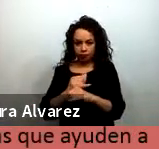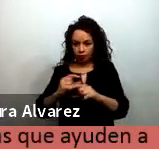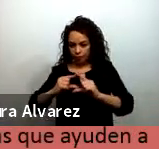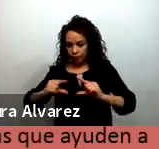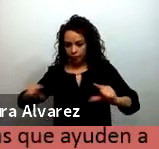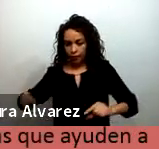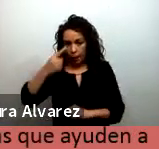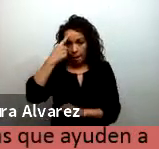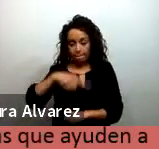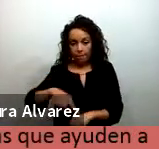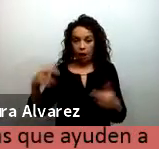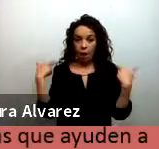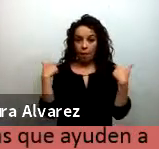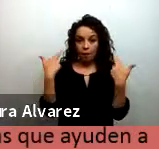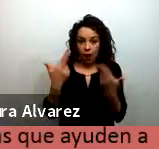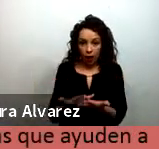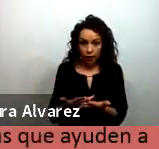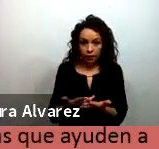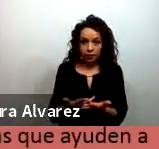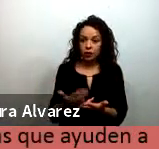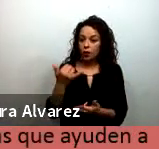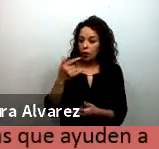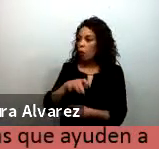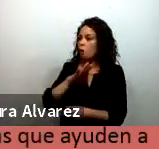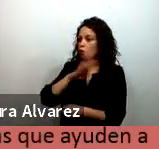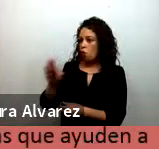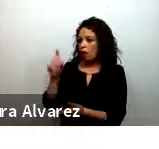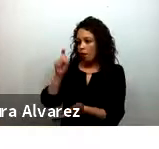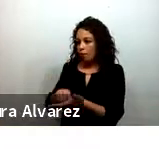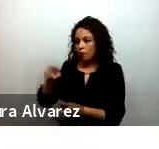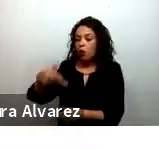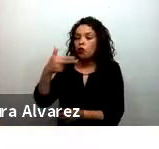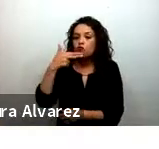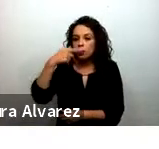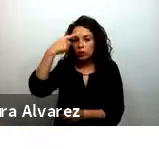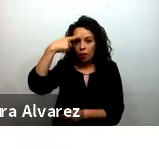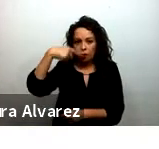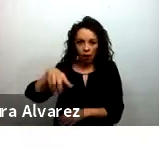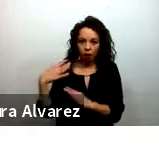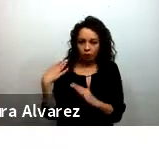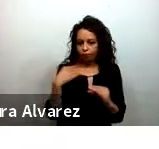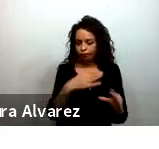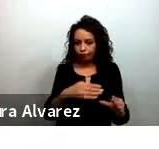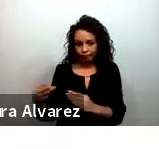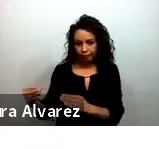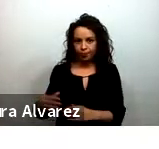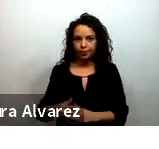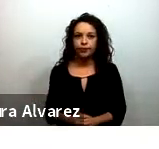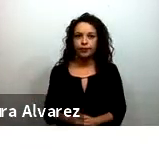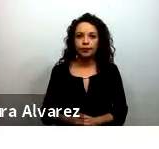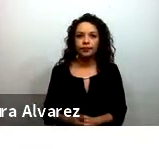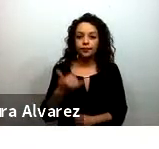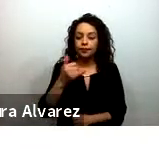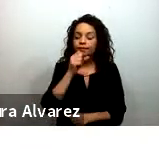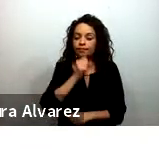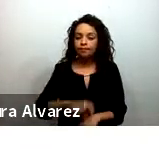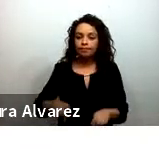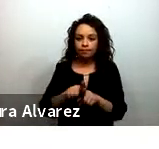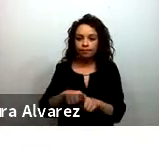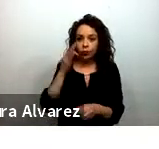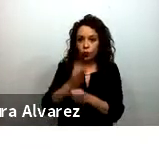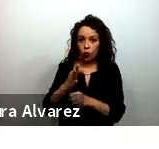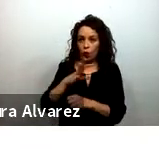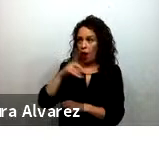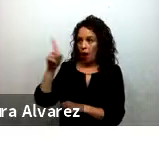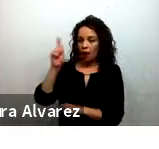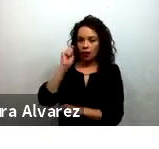educativa una serie de recursos y por último quiero contar quiero también poner a su disposición esta guía de apoyo para el